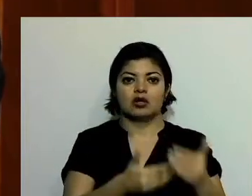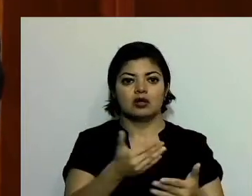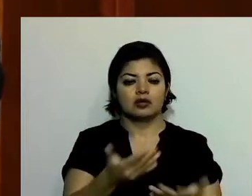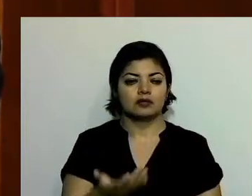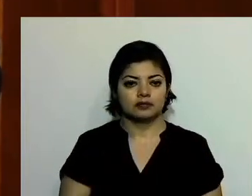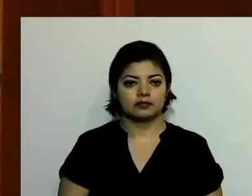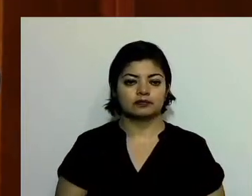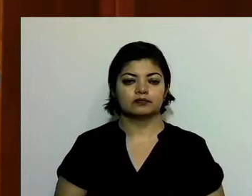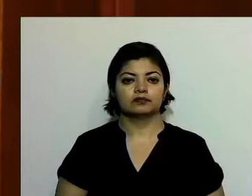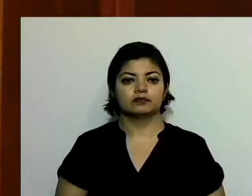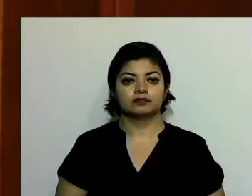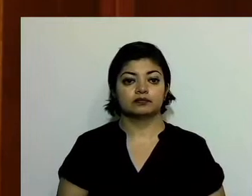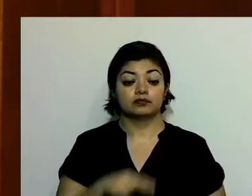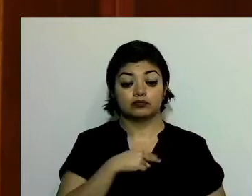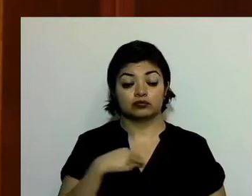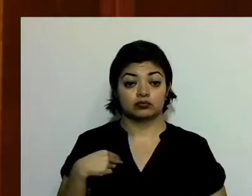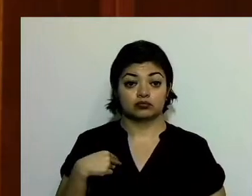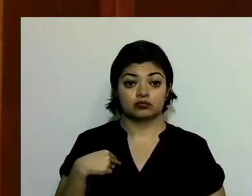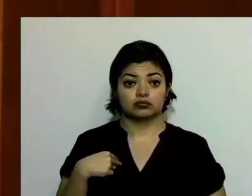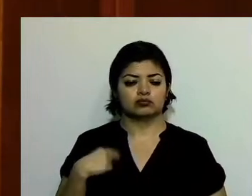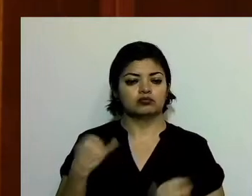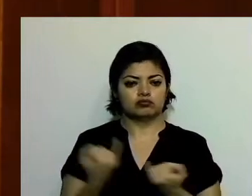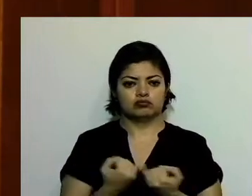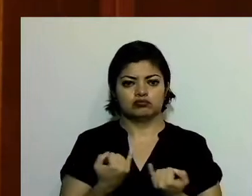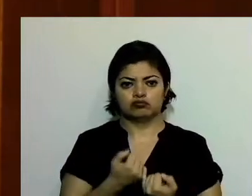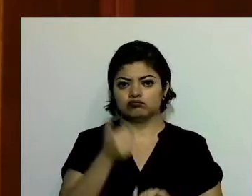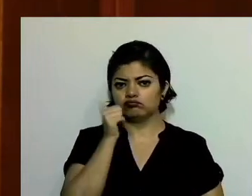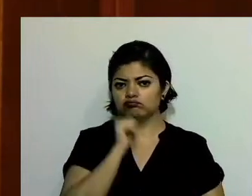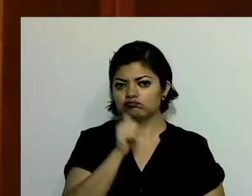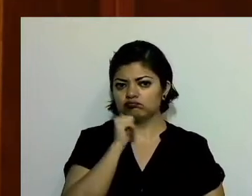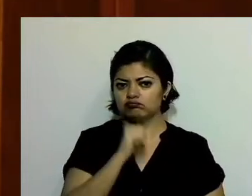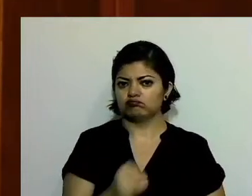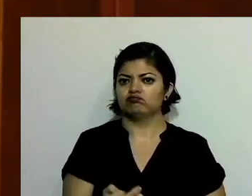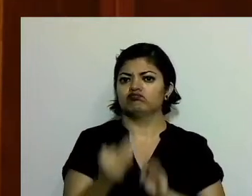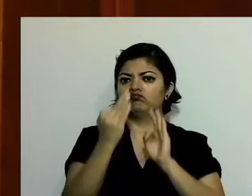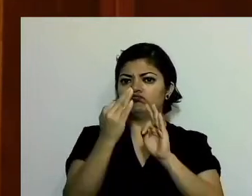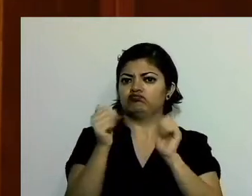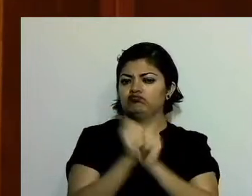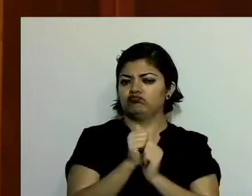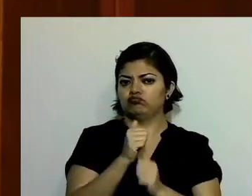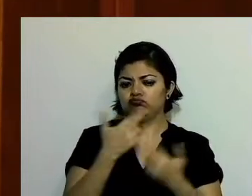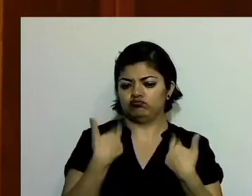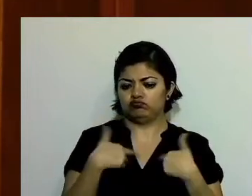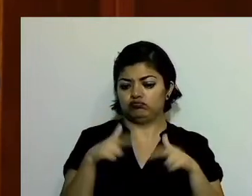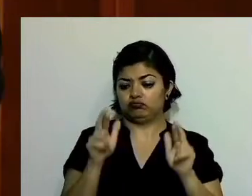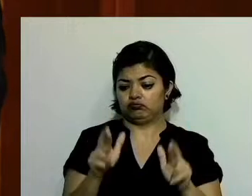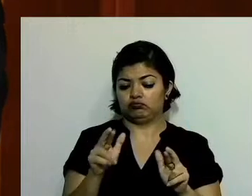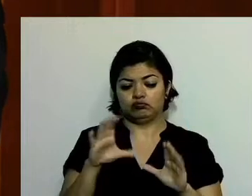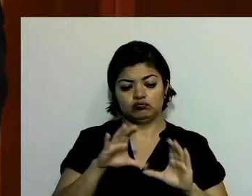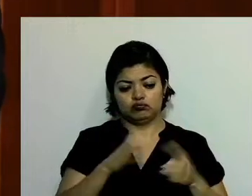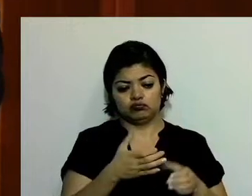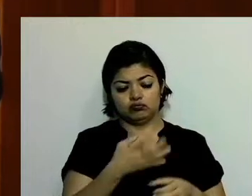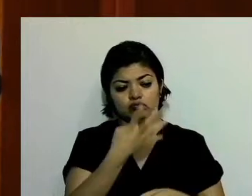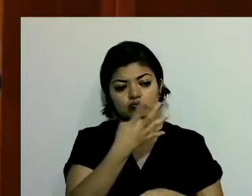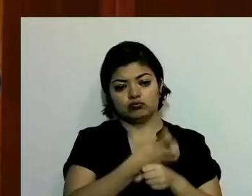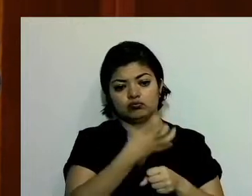Y somos, y lo decimos con la frente en alta y con dignidad, los representantes de la Cuarta Transformación.